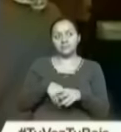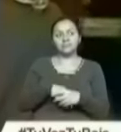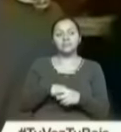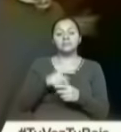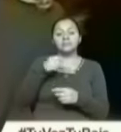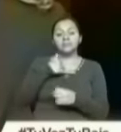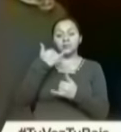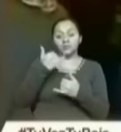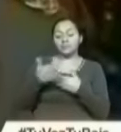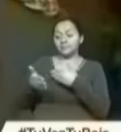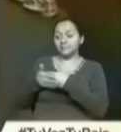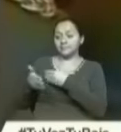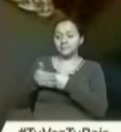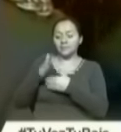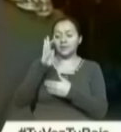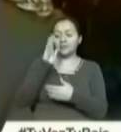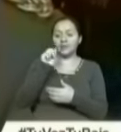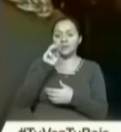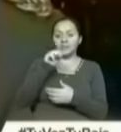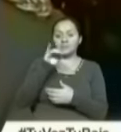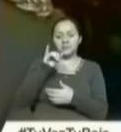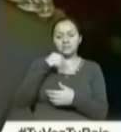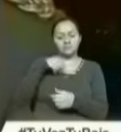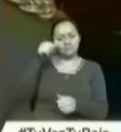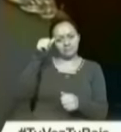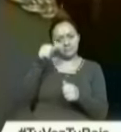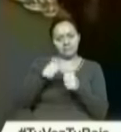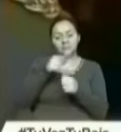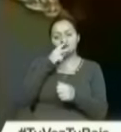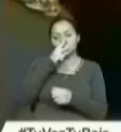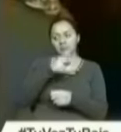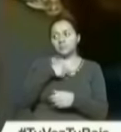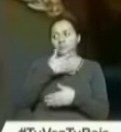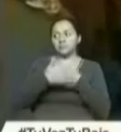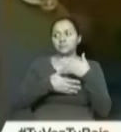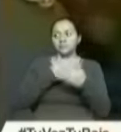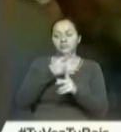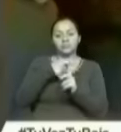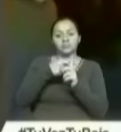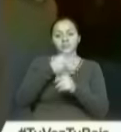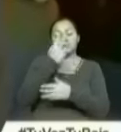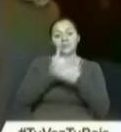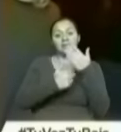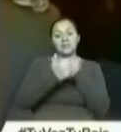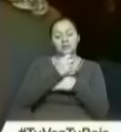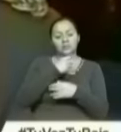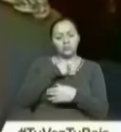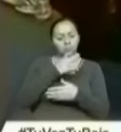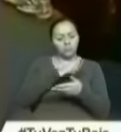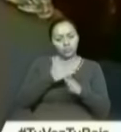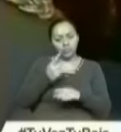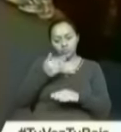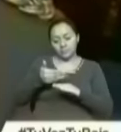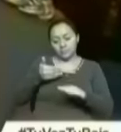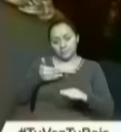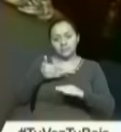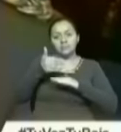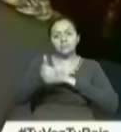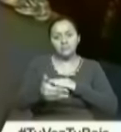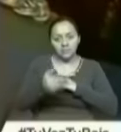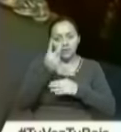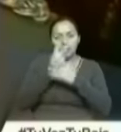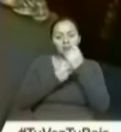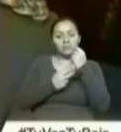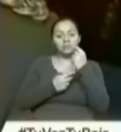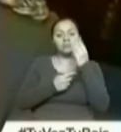La vecina de al lado, Tammy, la recuerdo Molly Brown siempre a flote, y su hija muriendo un día antes. Es